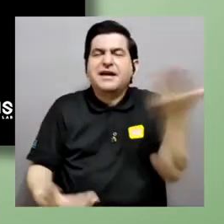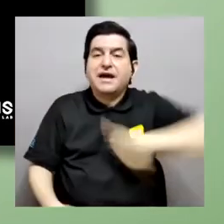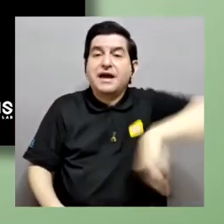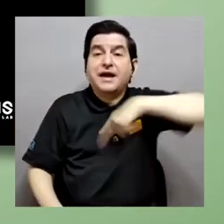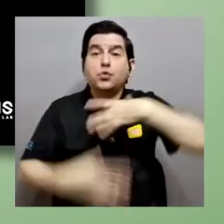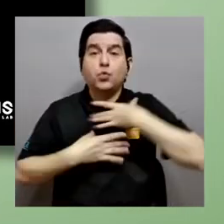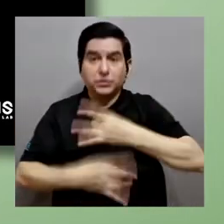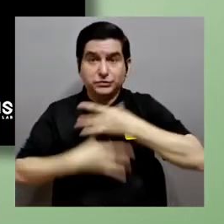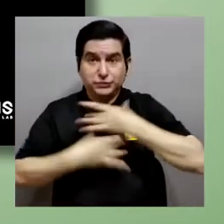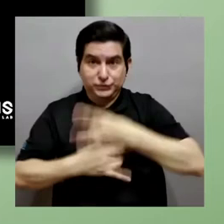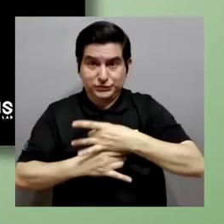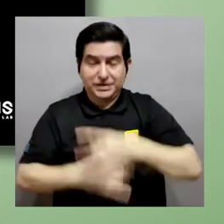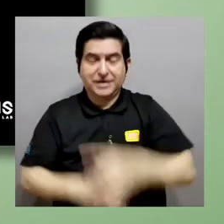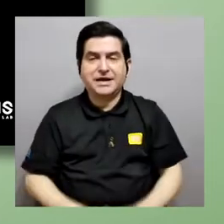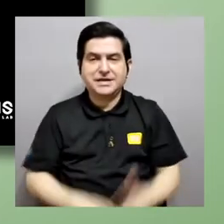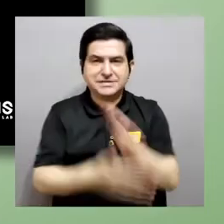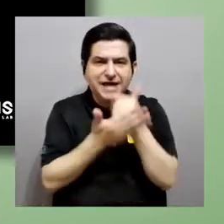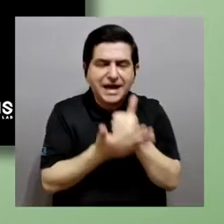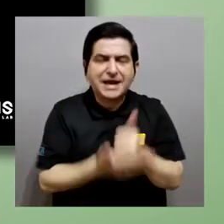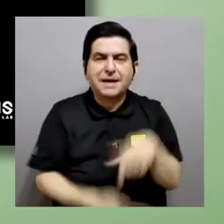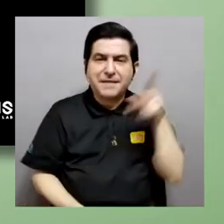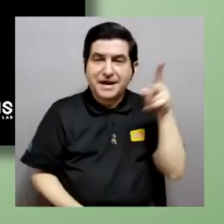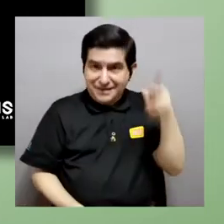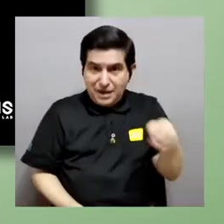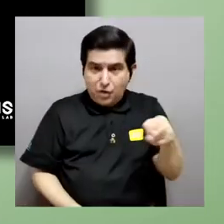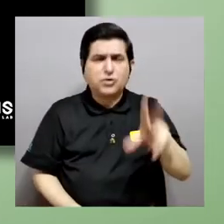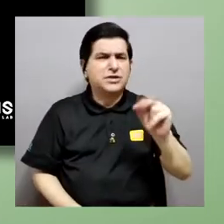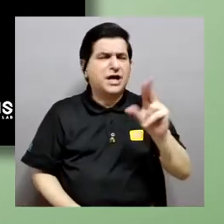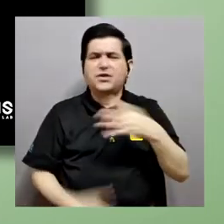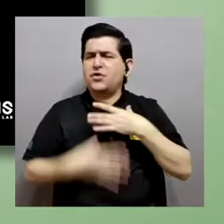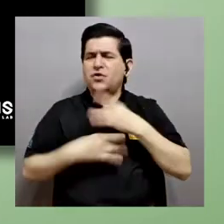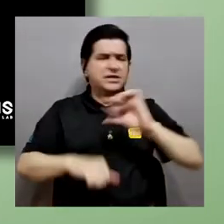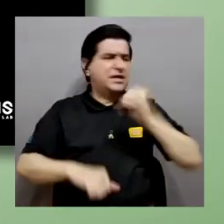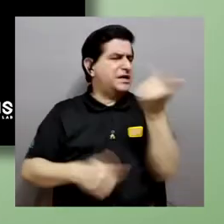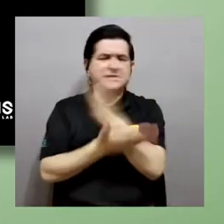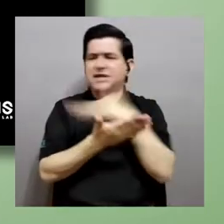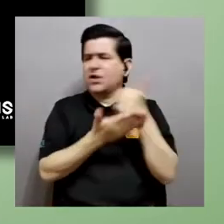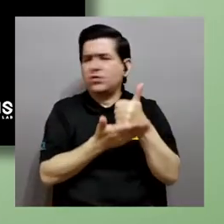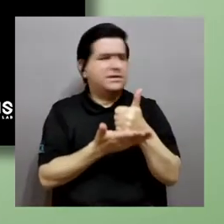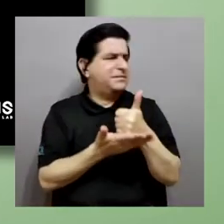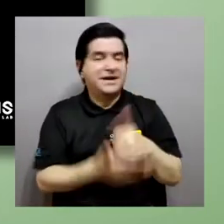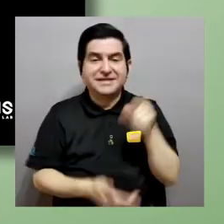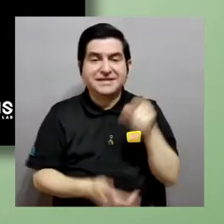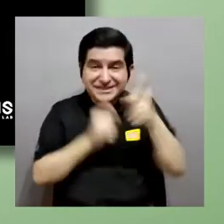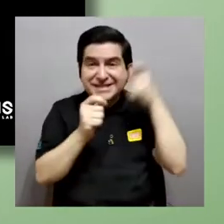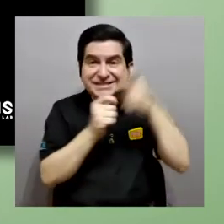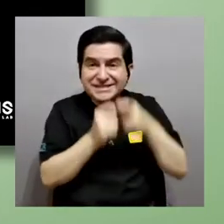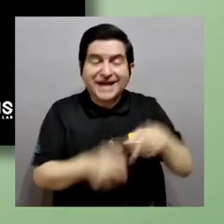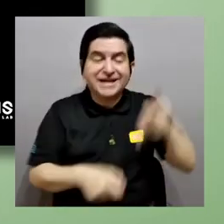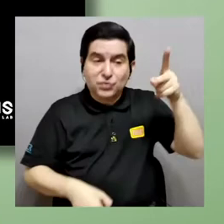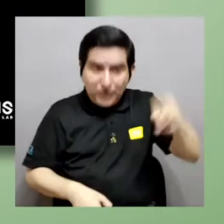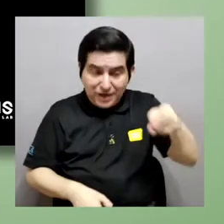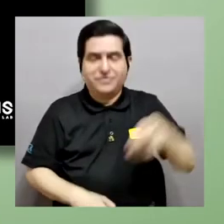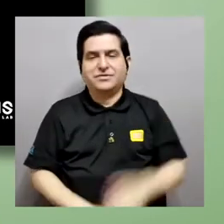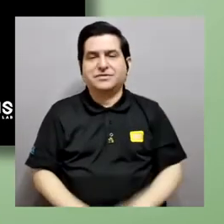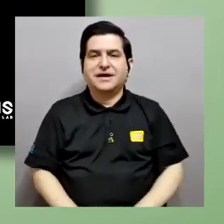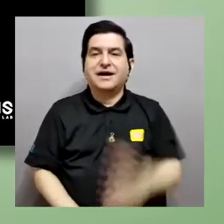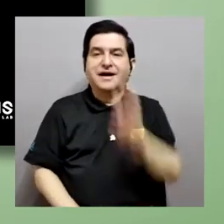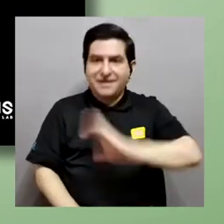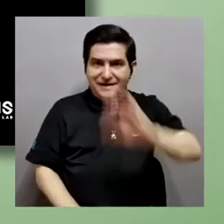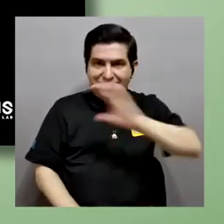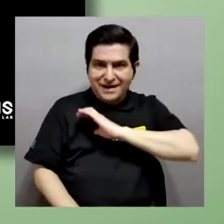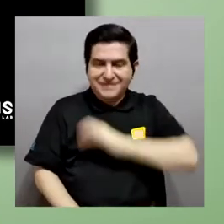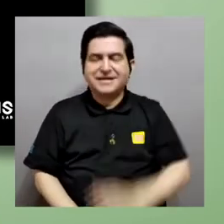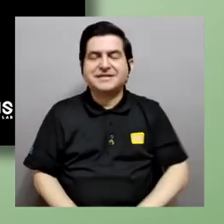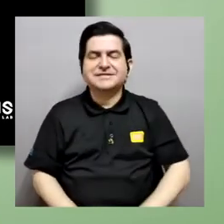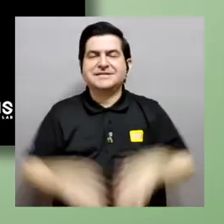del filo. No nos interesa que el compuesto se acople en otra parte de la tijera. Tiene que ser en el filo. Después, hay características físico-químicas, ¿verdad? Que